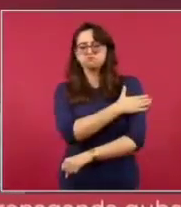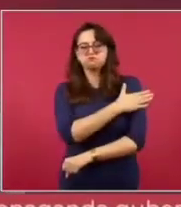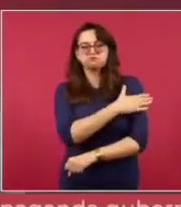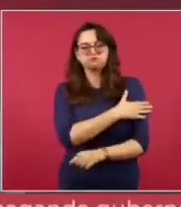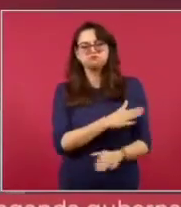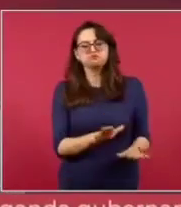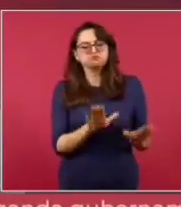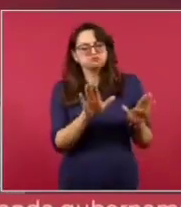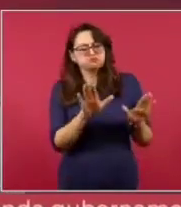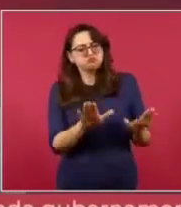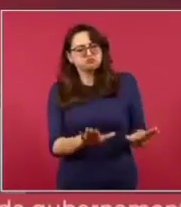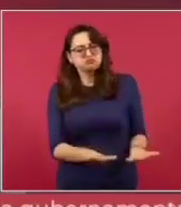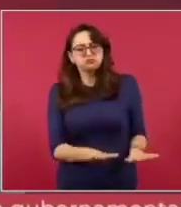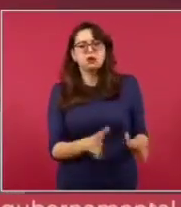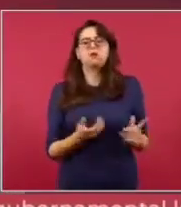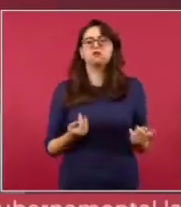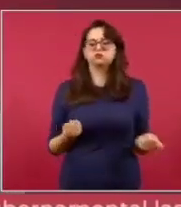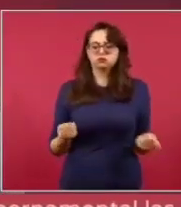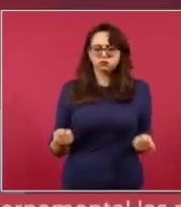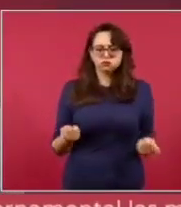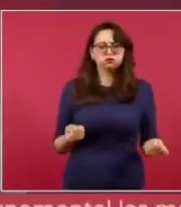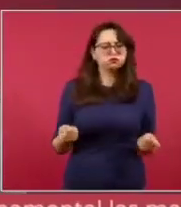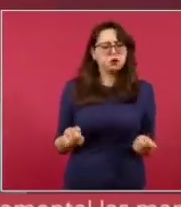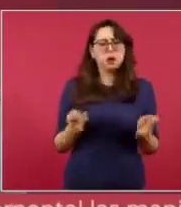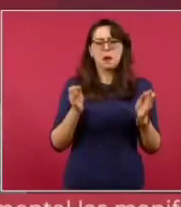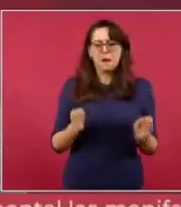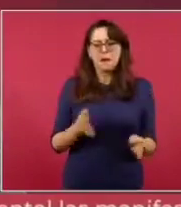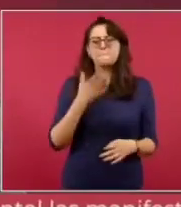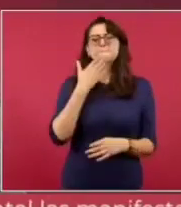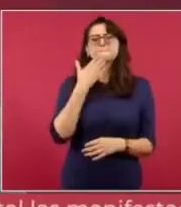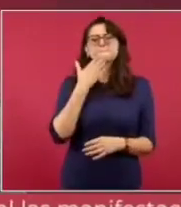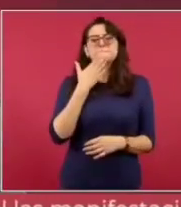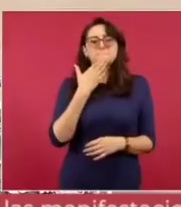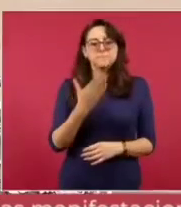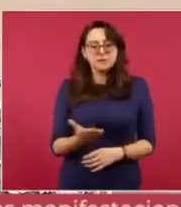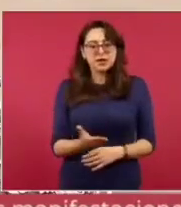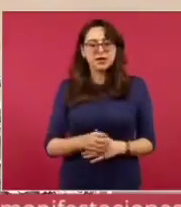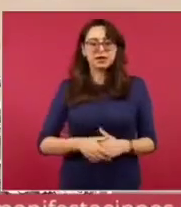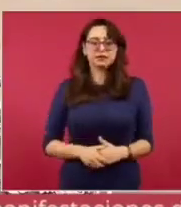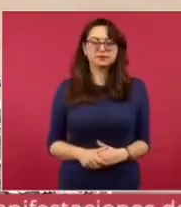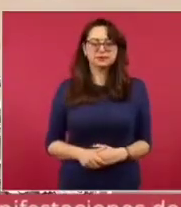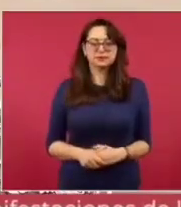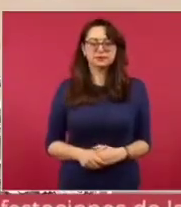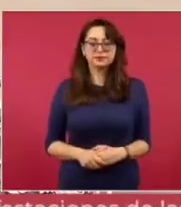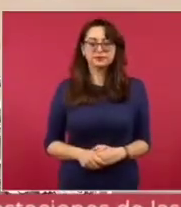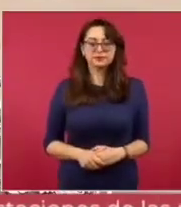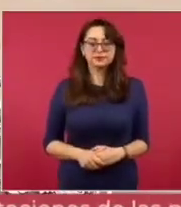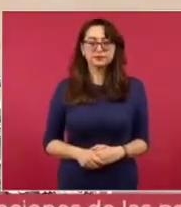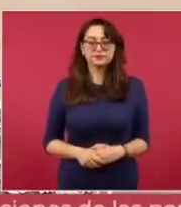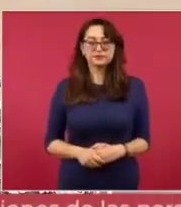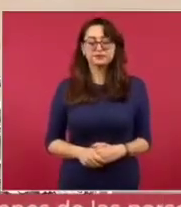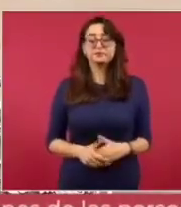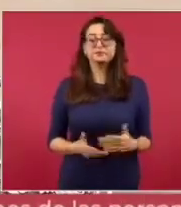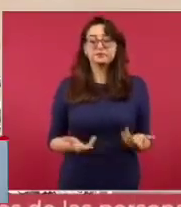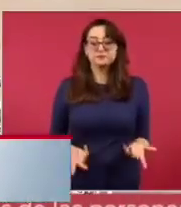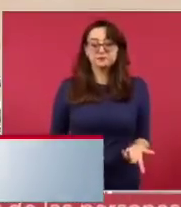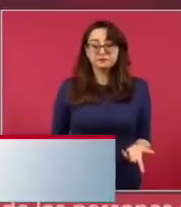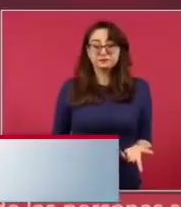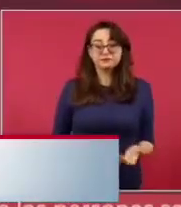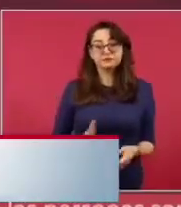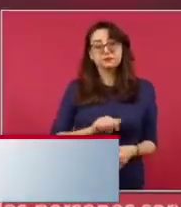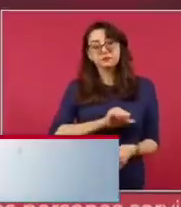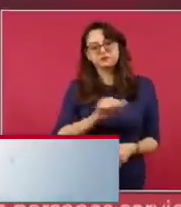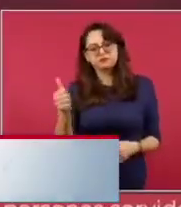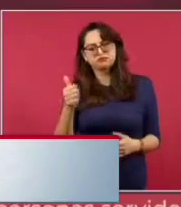arterial está controlada y en buena situación. Preciso con ustedes que el resto de sus estudios que se han